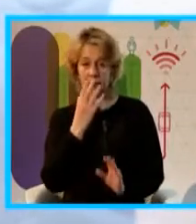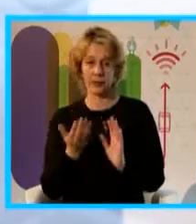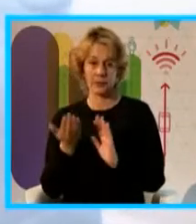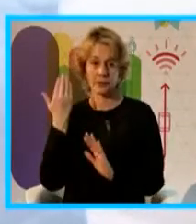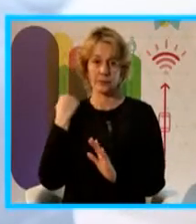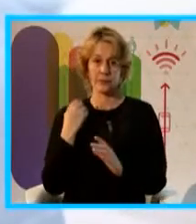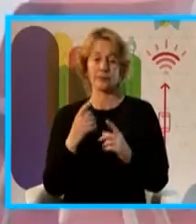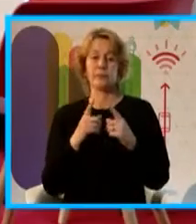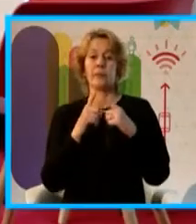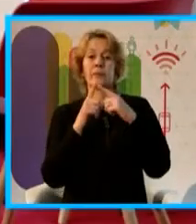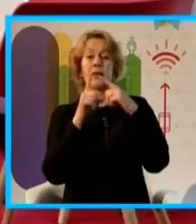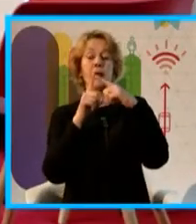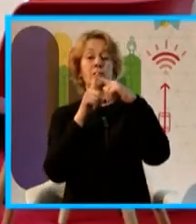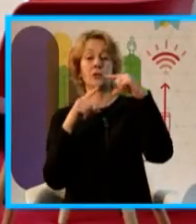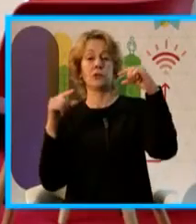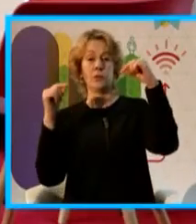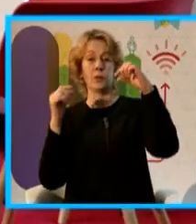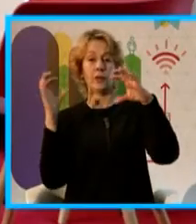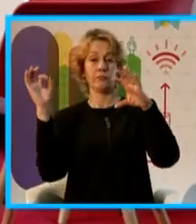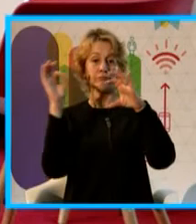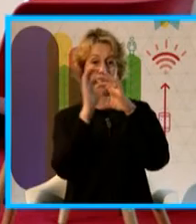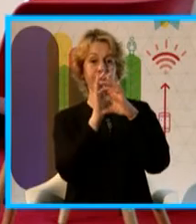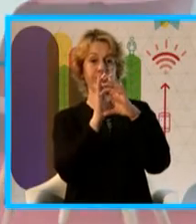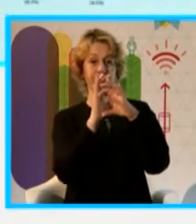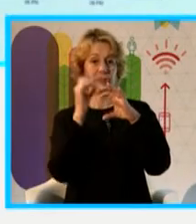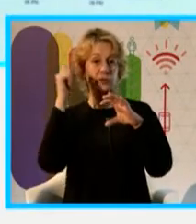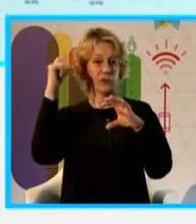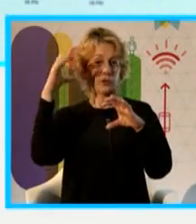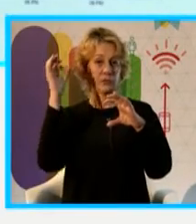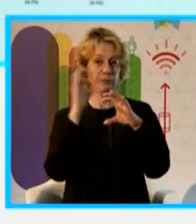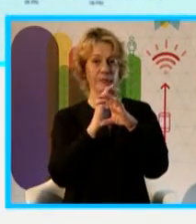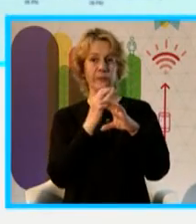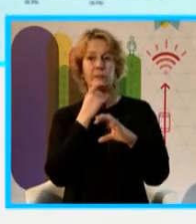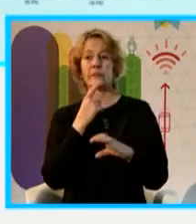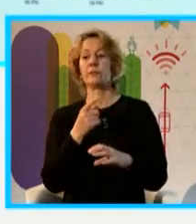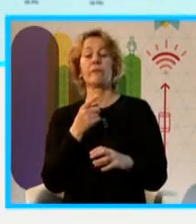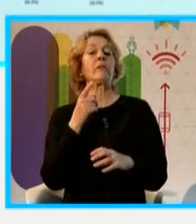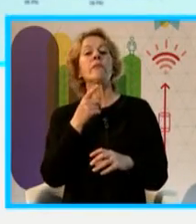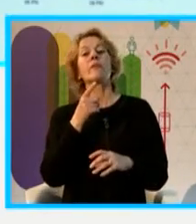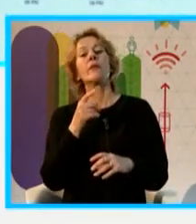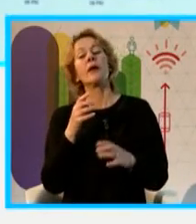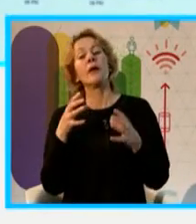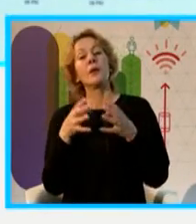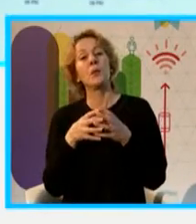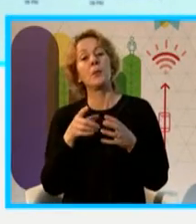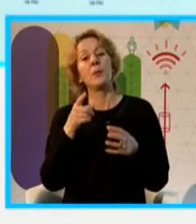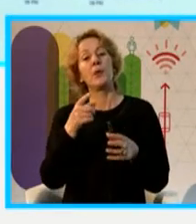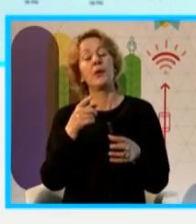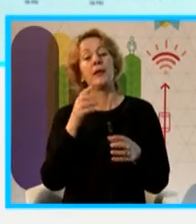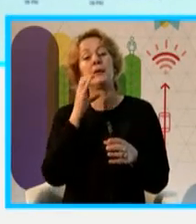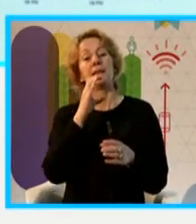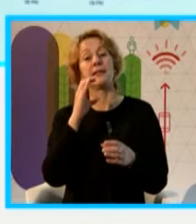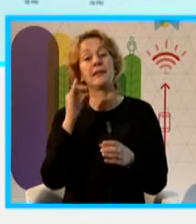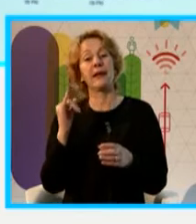eclipse solar. El grupo de Sesegui, el grupo de la Intendencia, al mismo tiempo tuvo la idea de ir a ver qué pasó con el